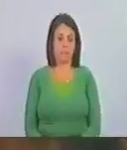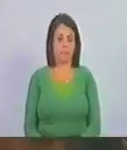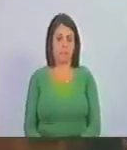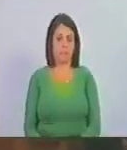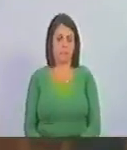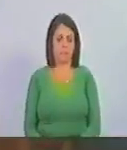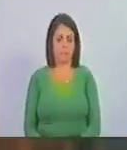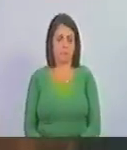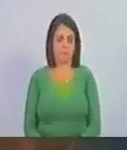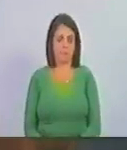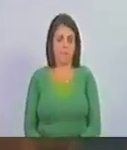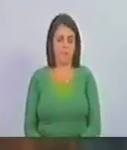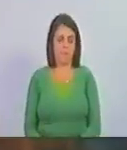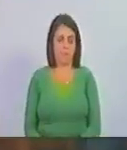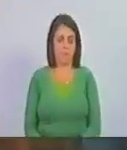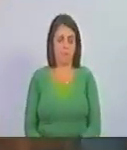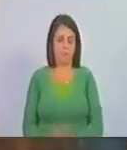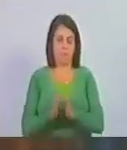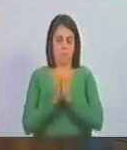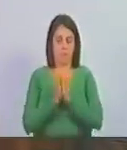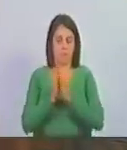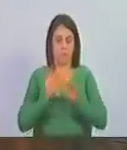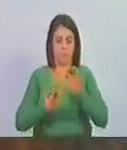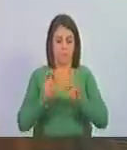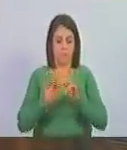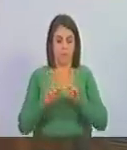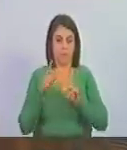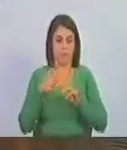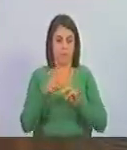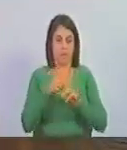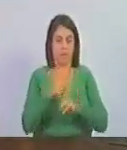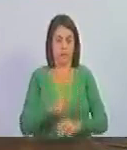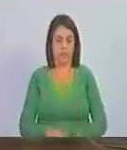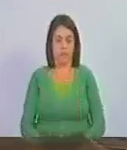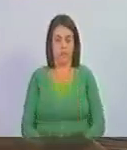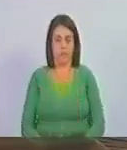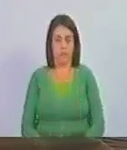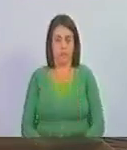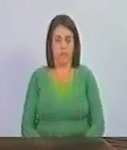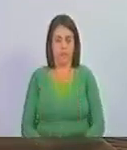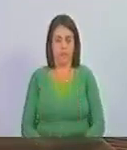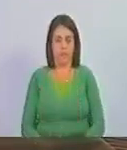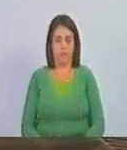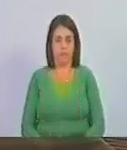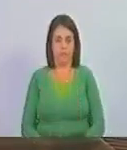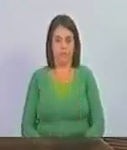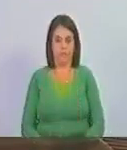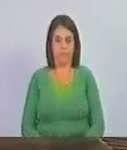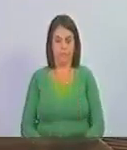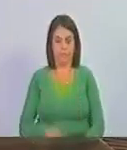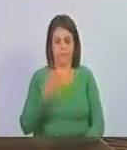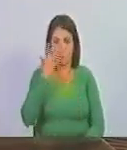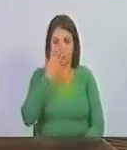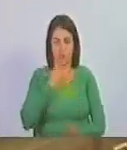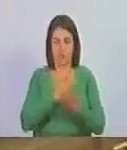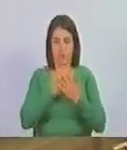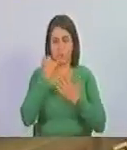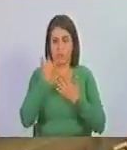Mire, por favor, su secretaria, hay una imprecisión en el proyecto.